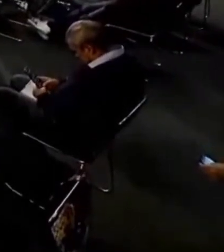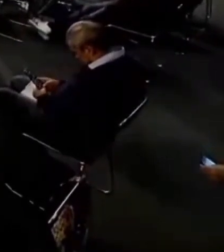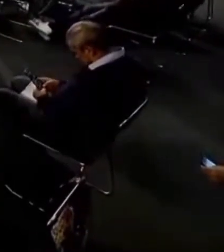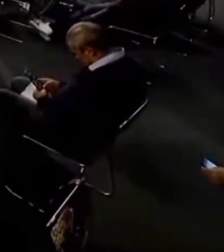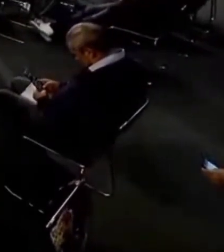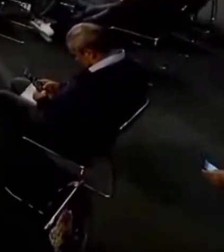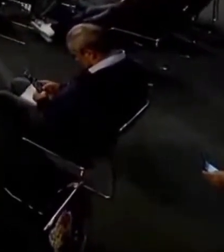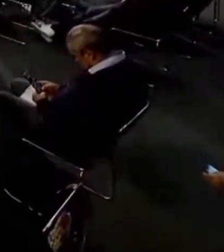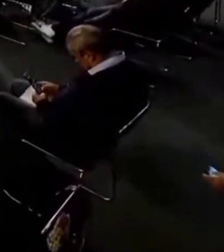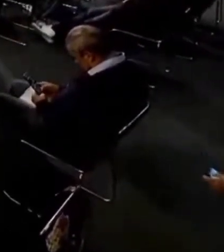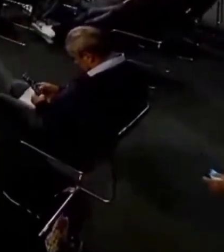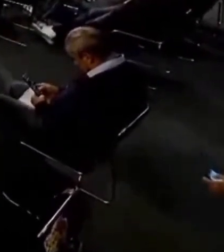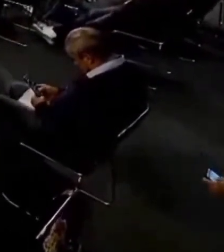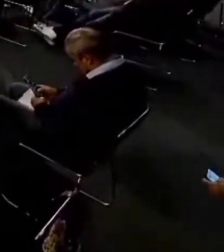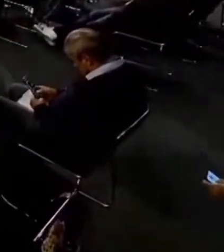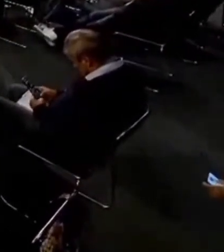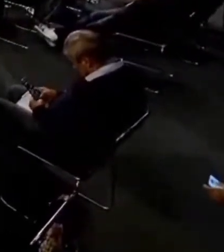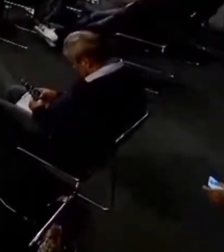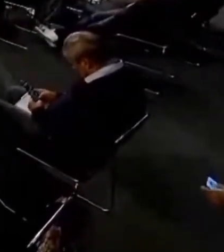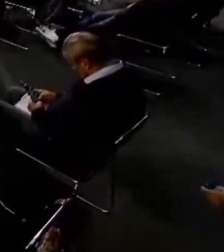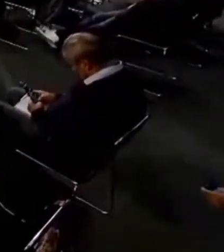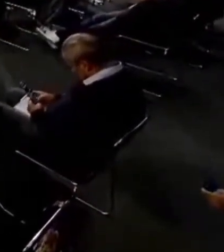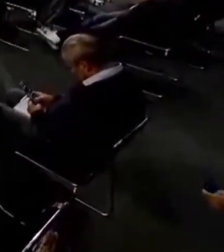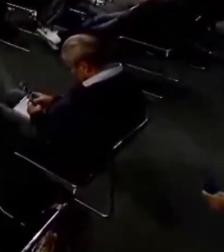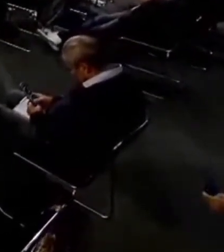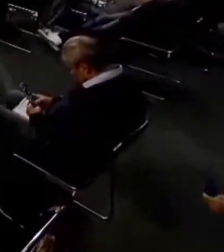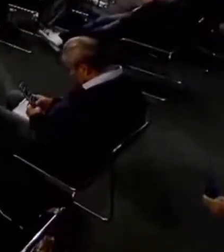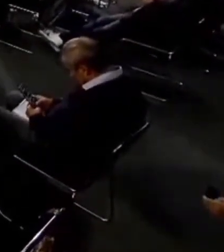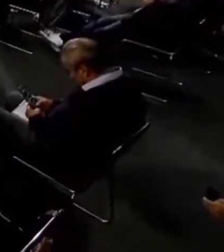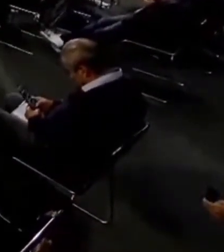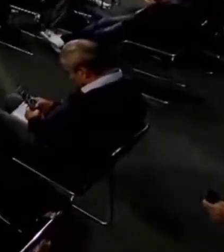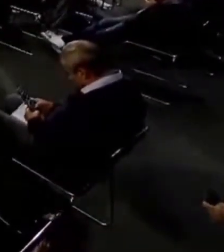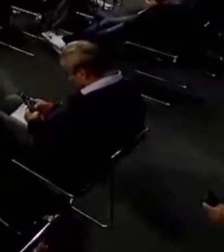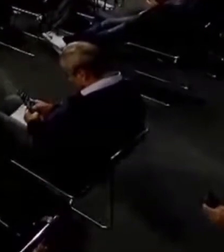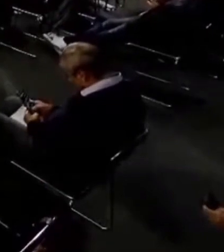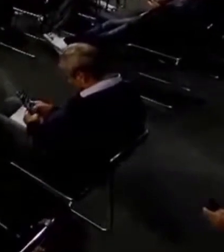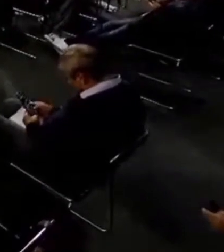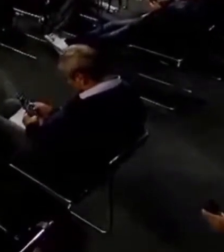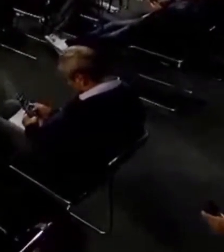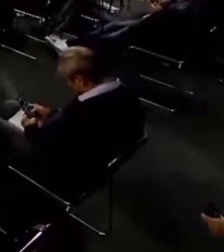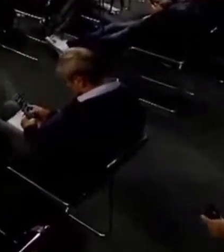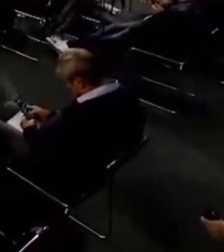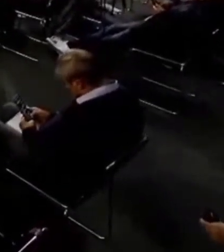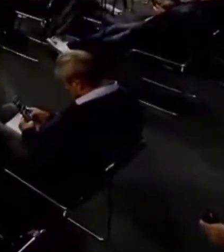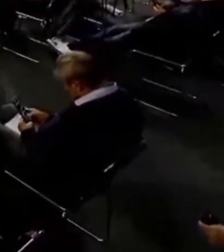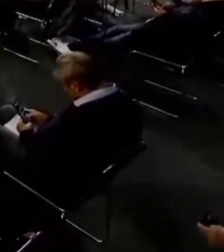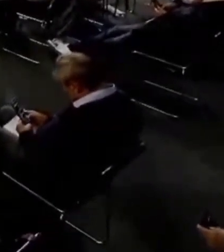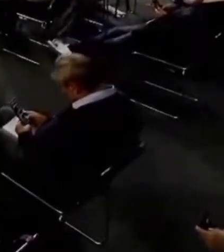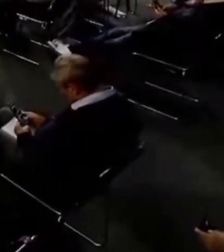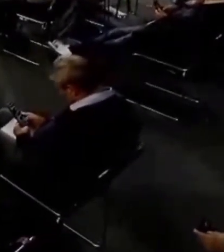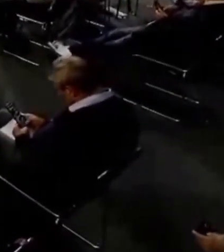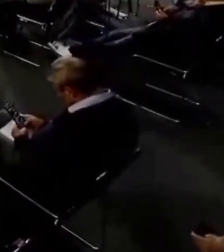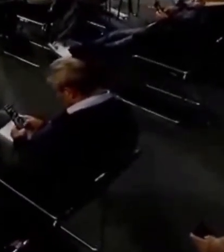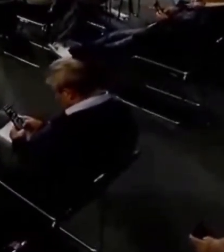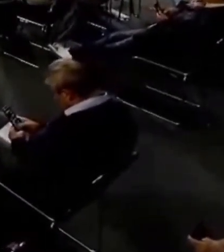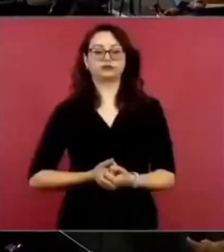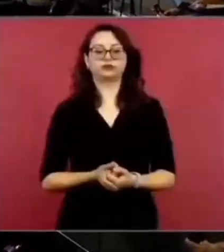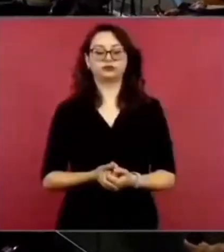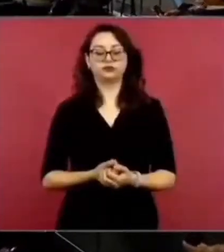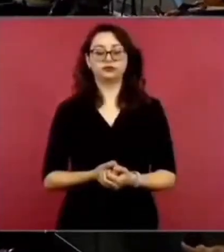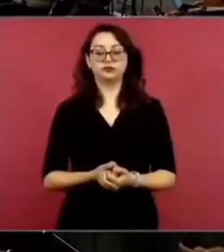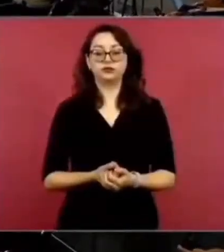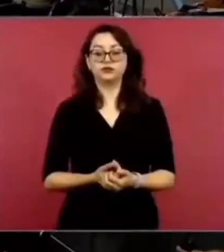Un poco así como el de los hospitales, pero eso ya después se los platico. Porque sí queremos también